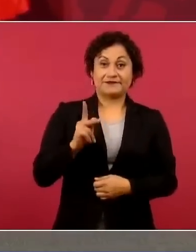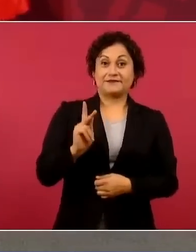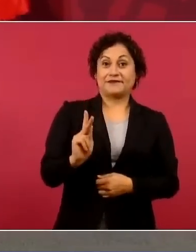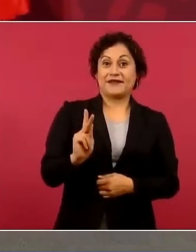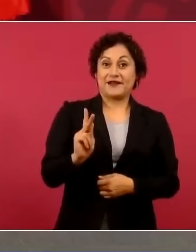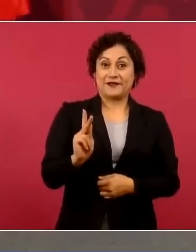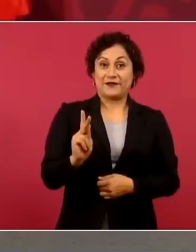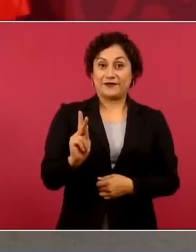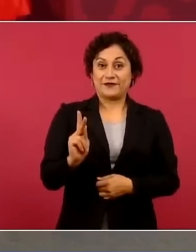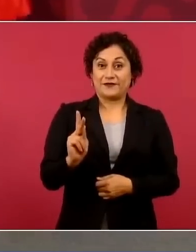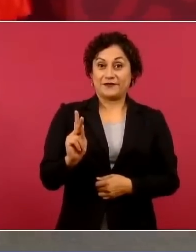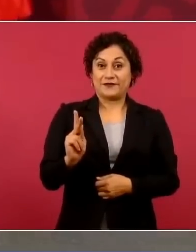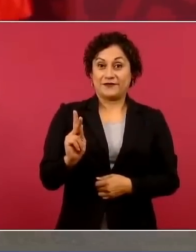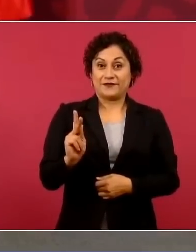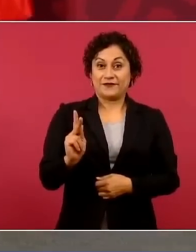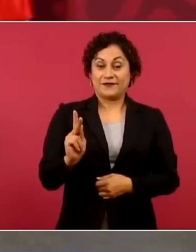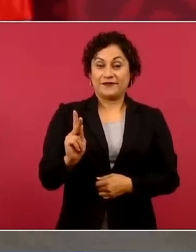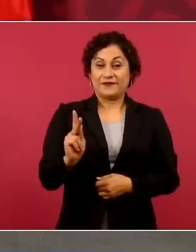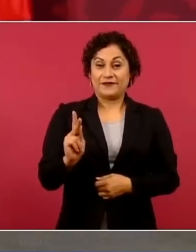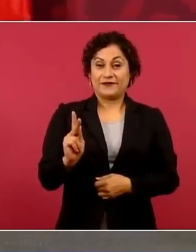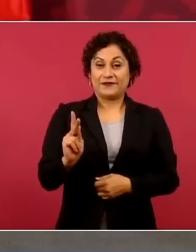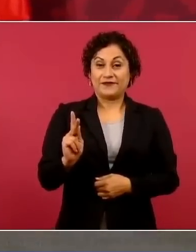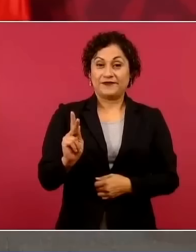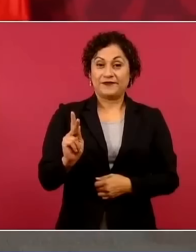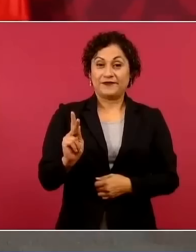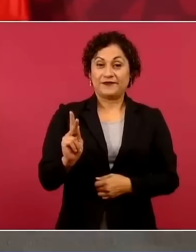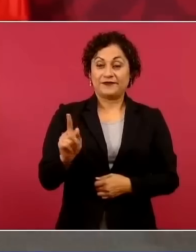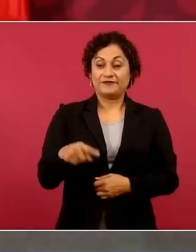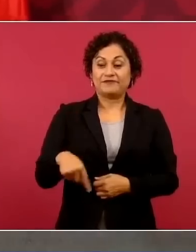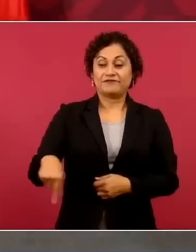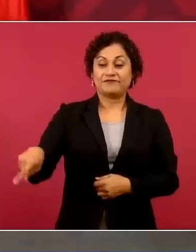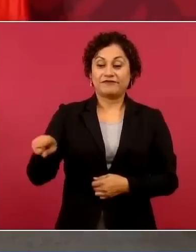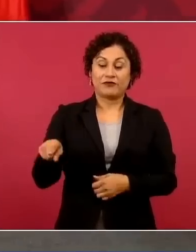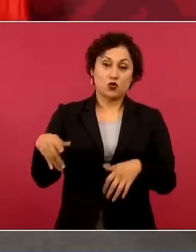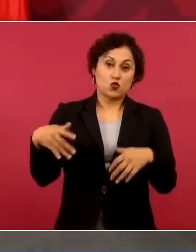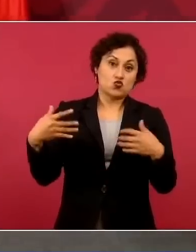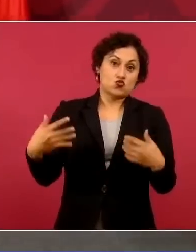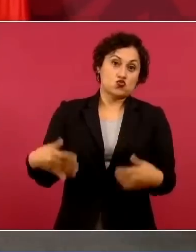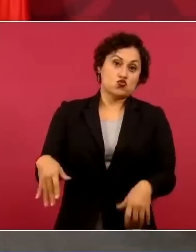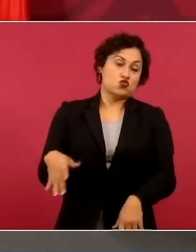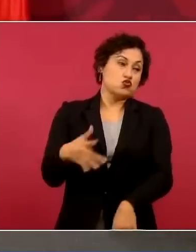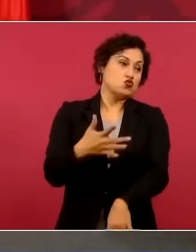agentes honestas.